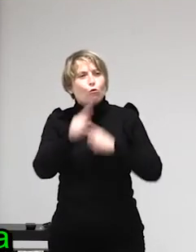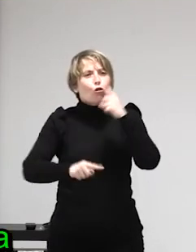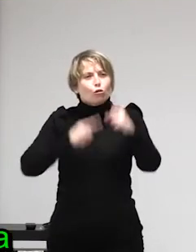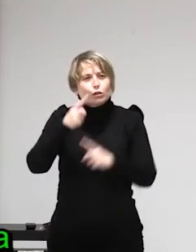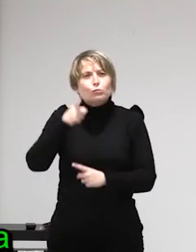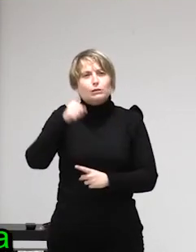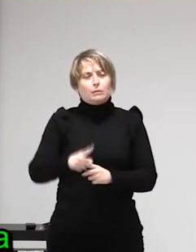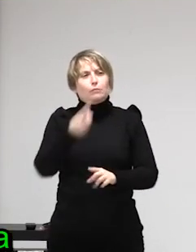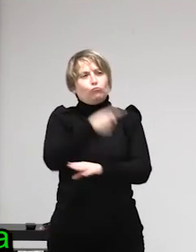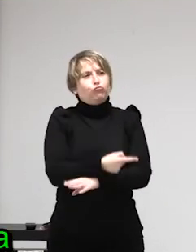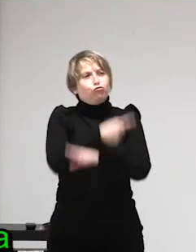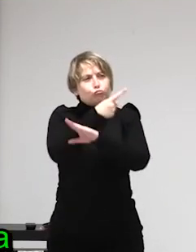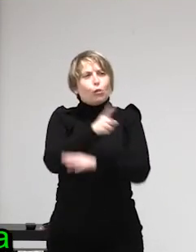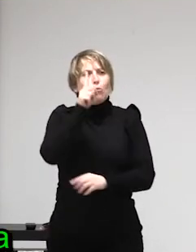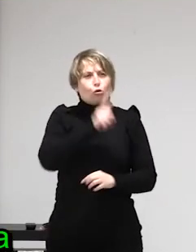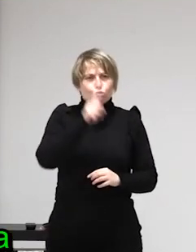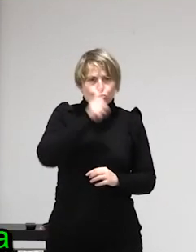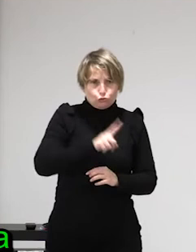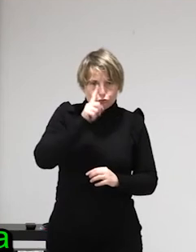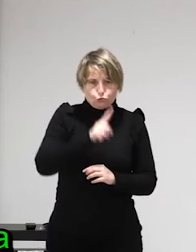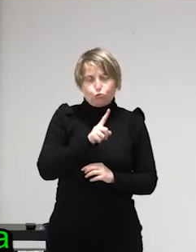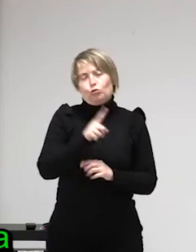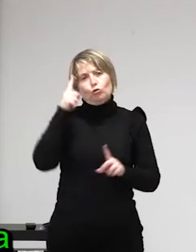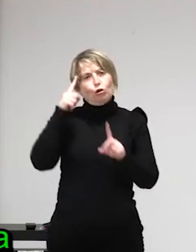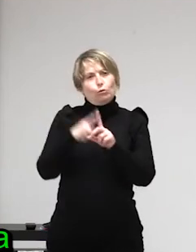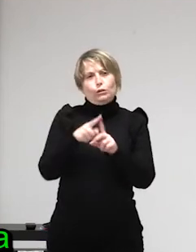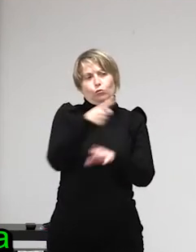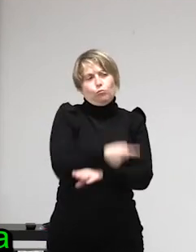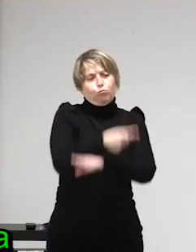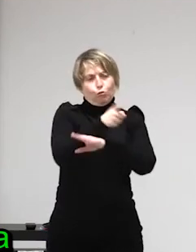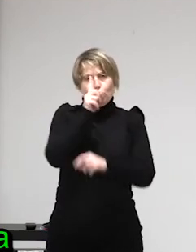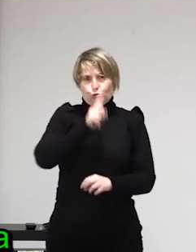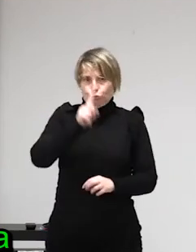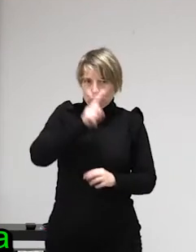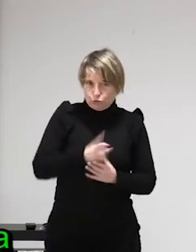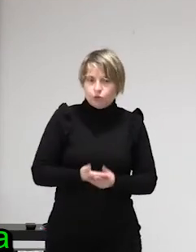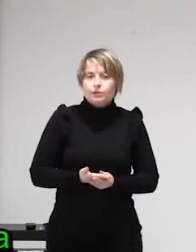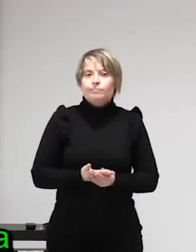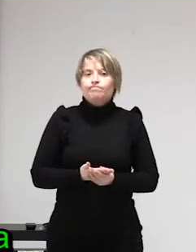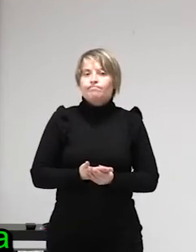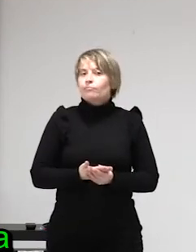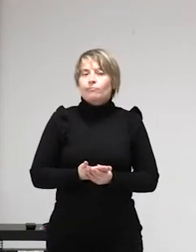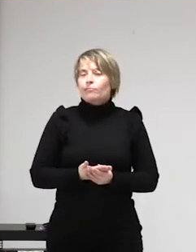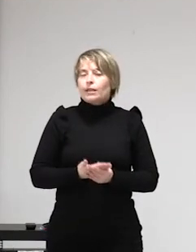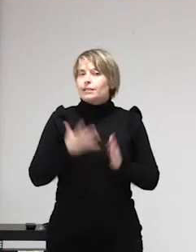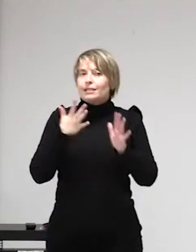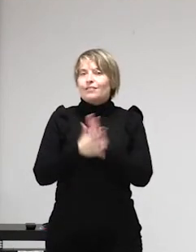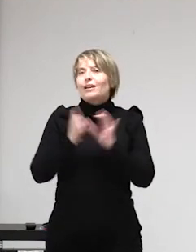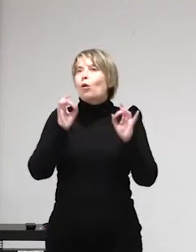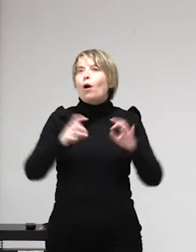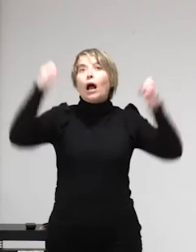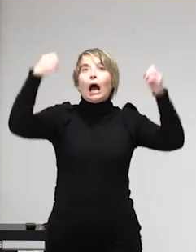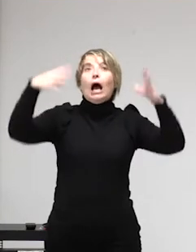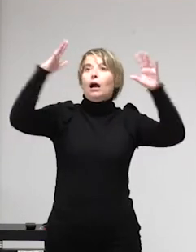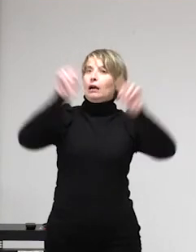da pie a entre tres y cuatro veces más trata el matrimonio